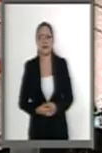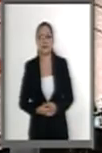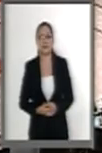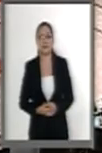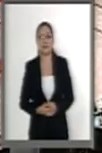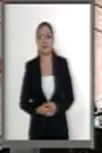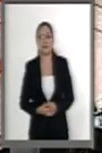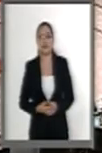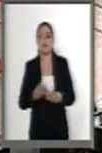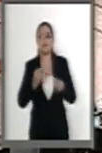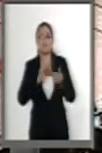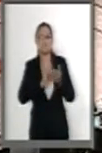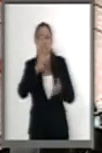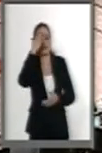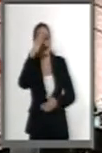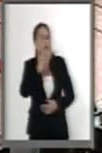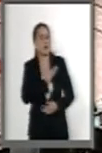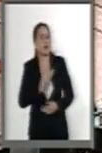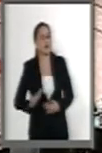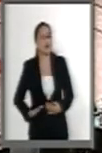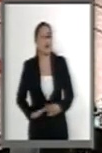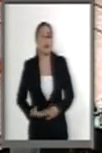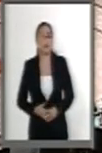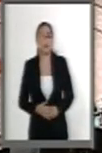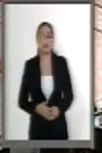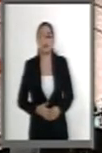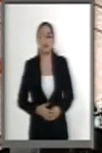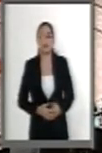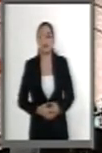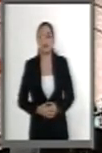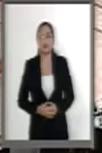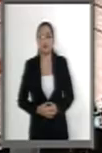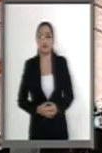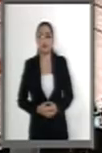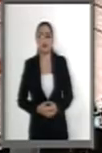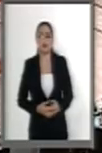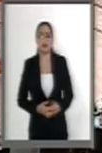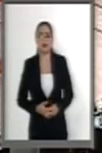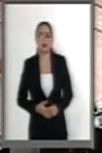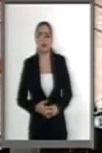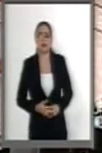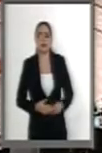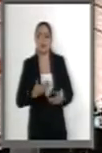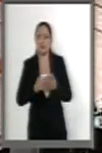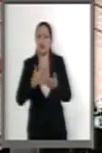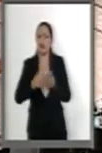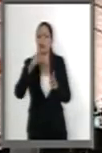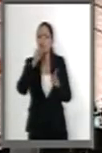Muchas gracias, señor presidente. Creo que sobre la ratificación del